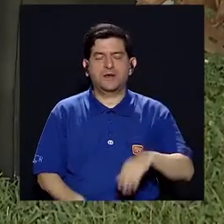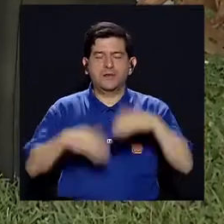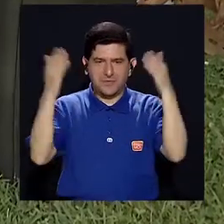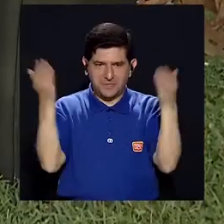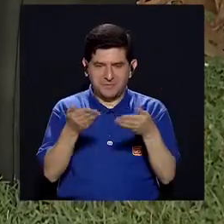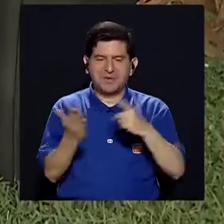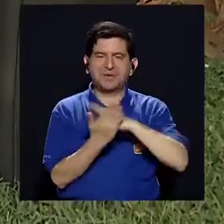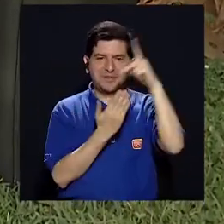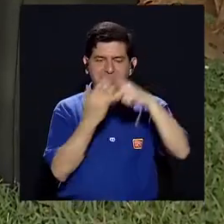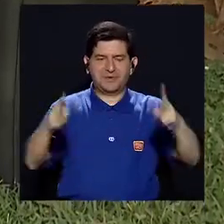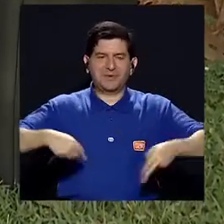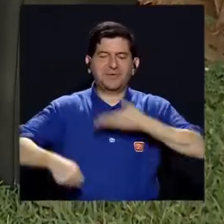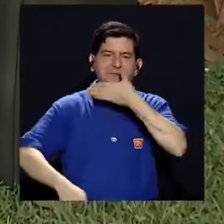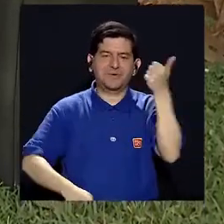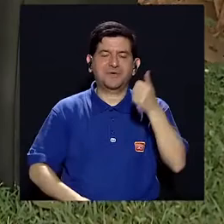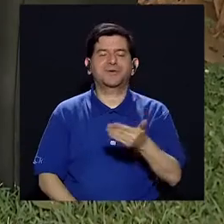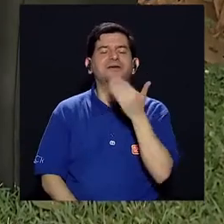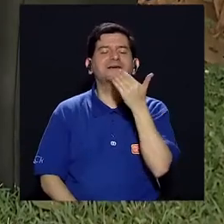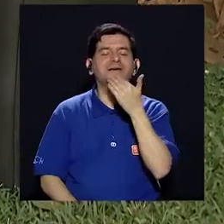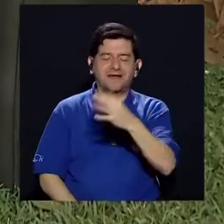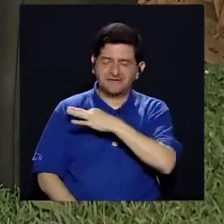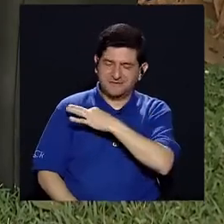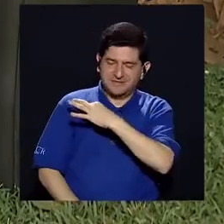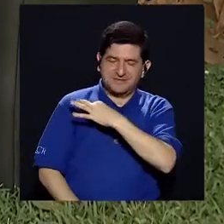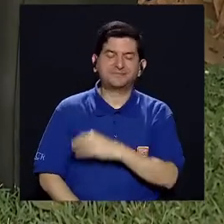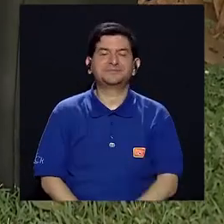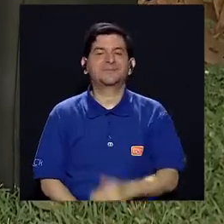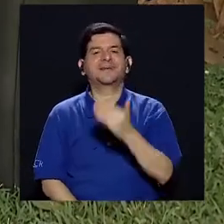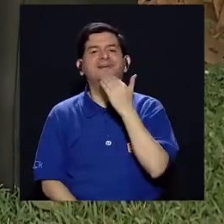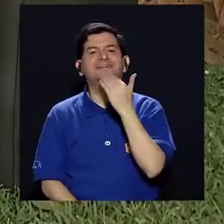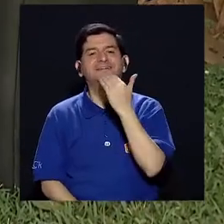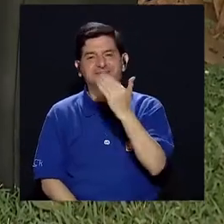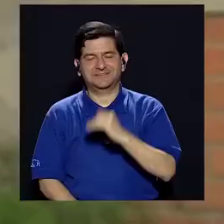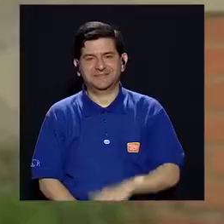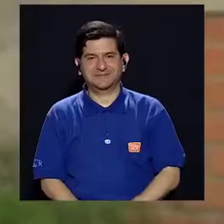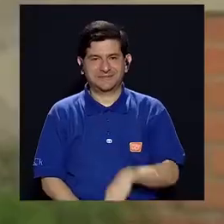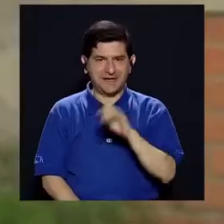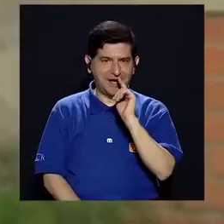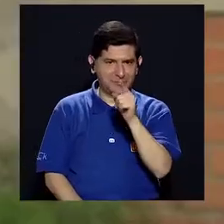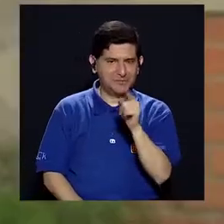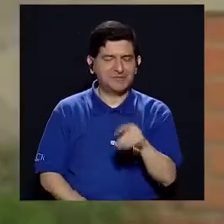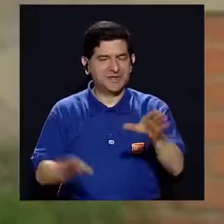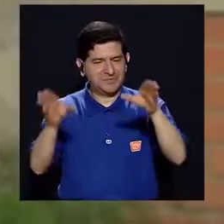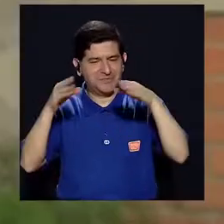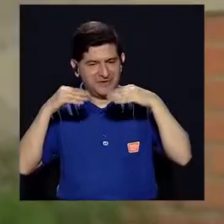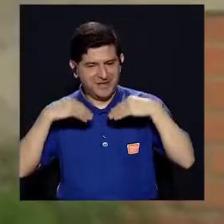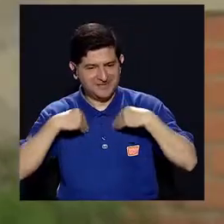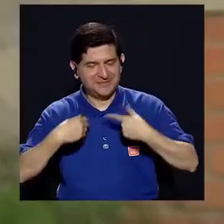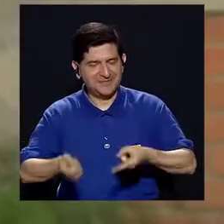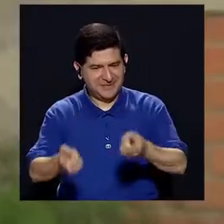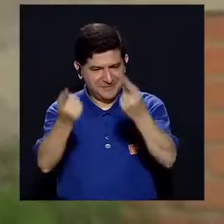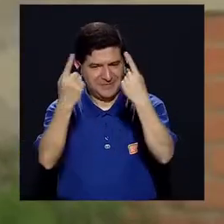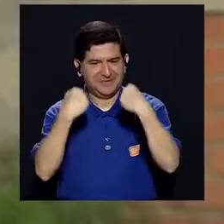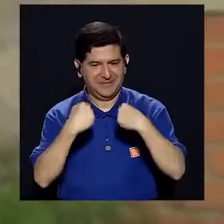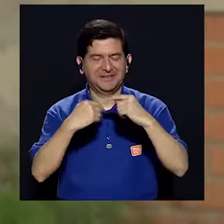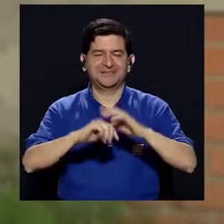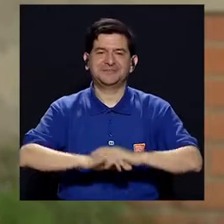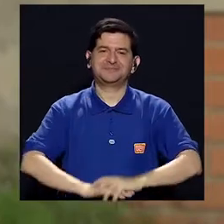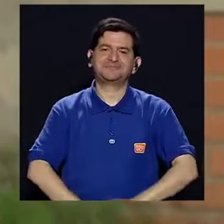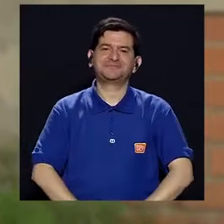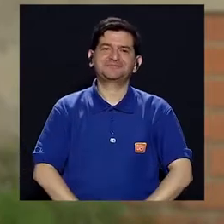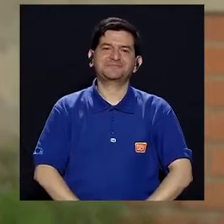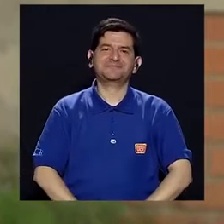bienvenida a su programa Vivir Mejor. Hola, no, muchas gracias por invitarnos. Gracias. No, a usted más bien por haber aceptado la